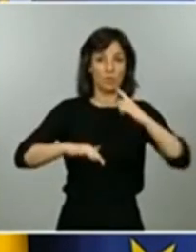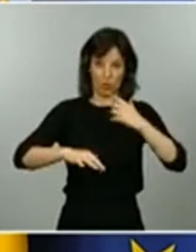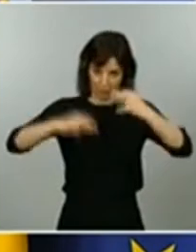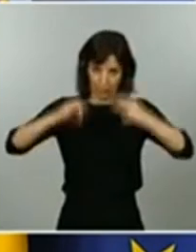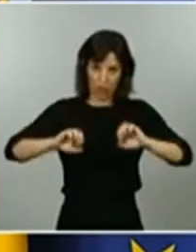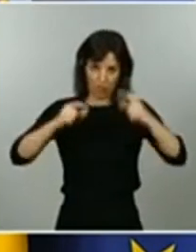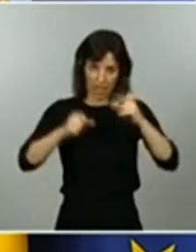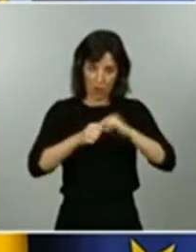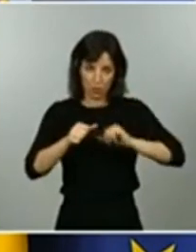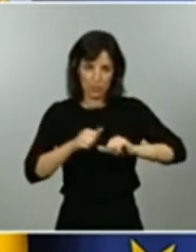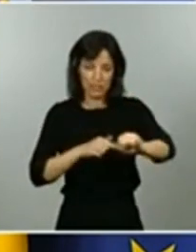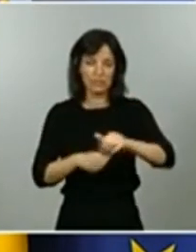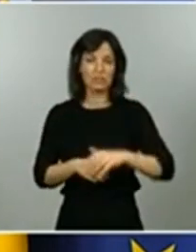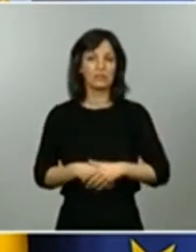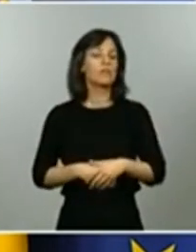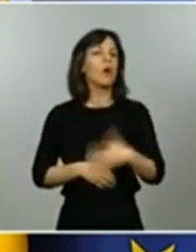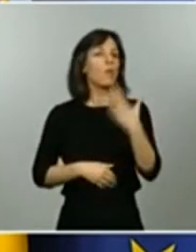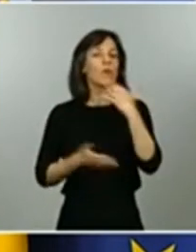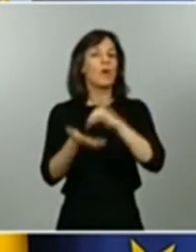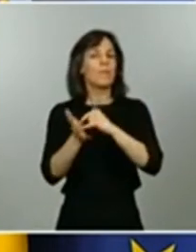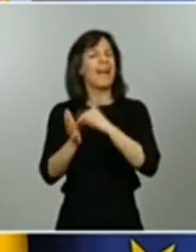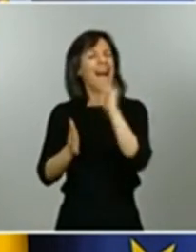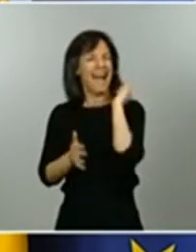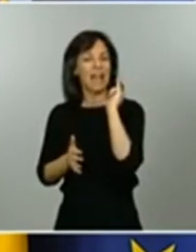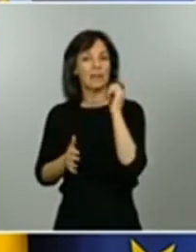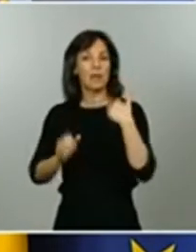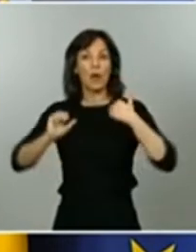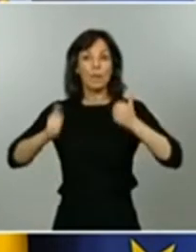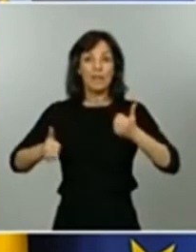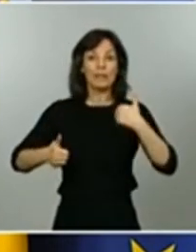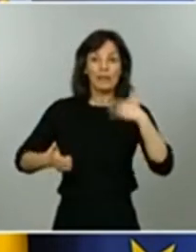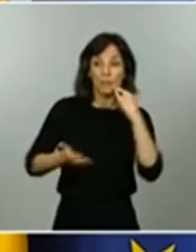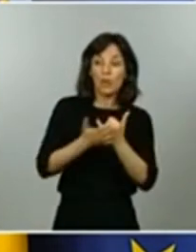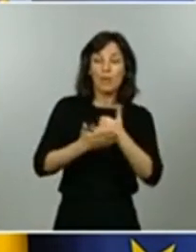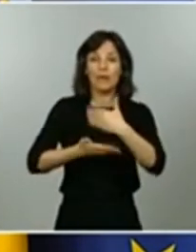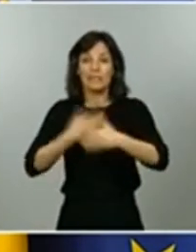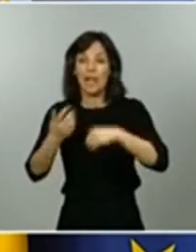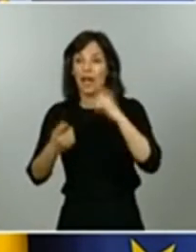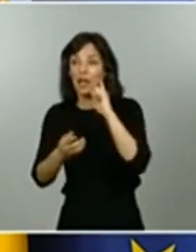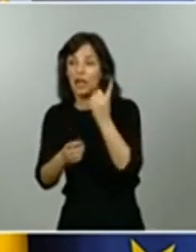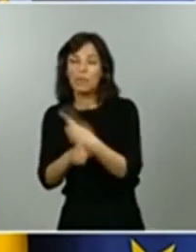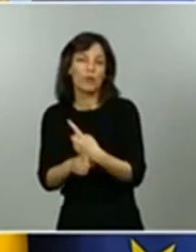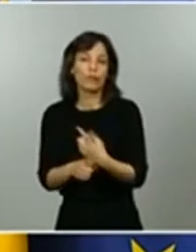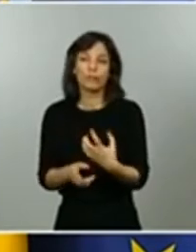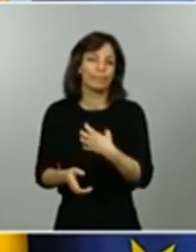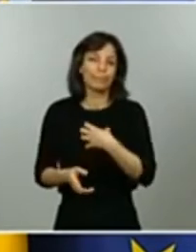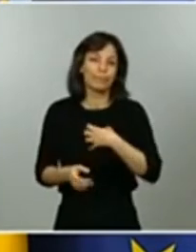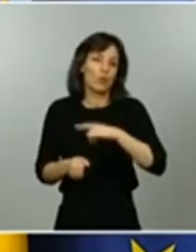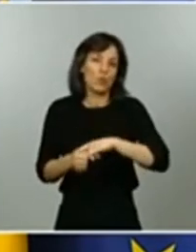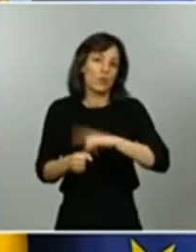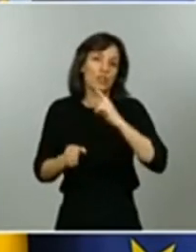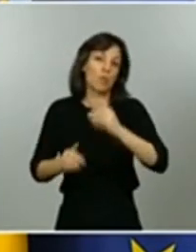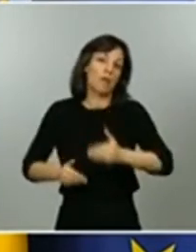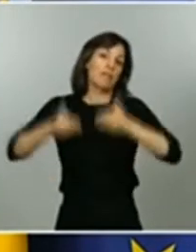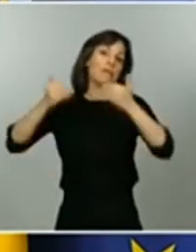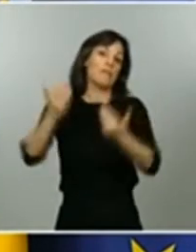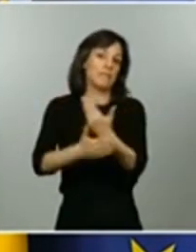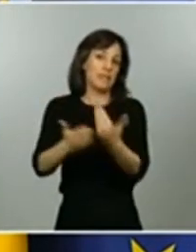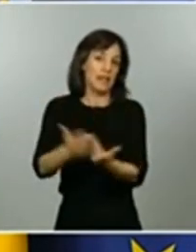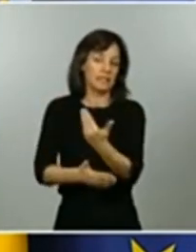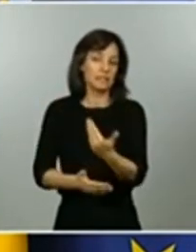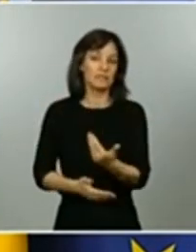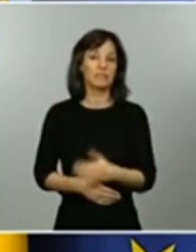se tenga el plan pero no se esté en disposición de iniciar el mecanismo de detección precoz el próximo lunes sino quizás unos días más tarde o no